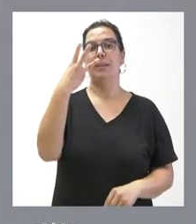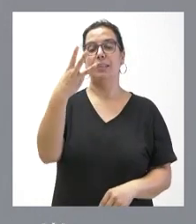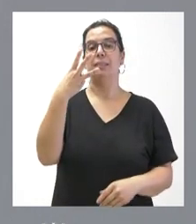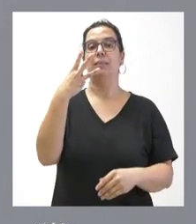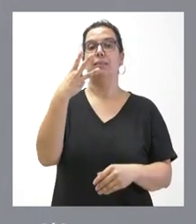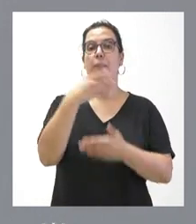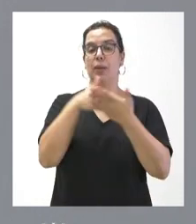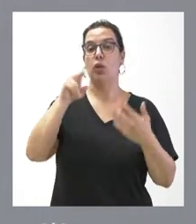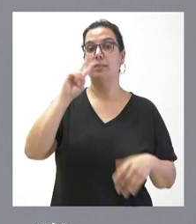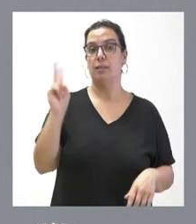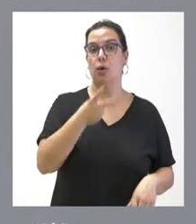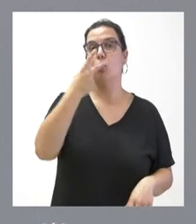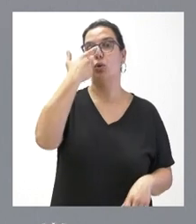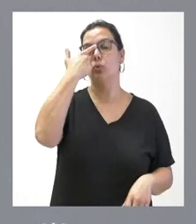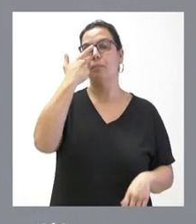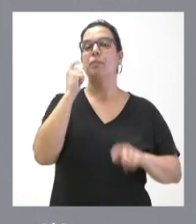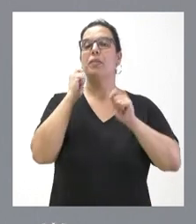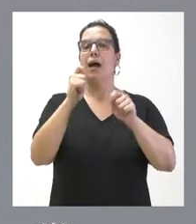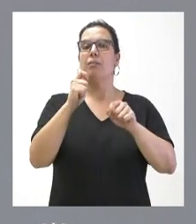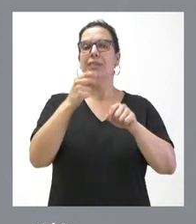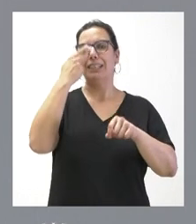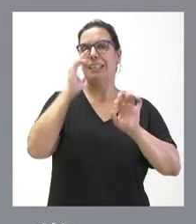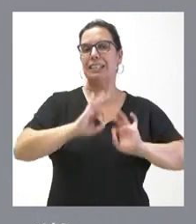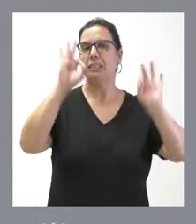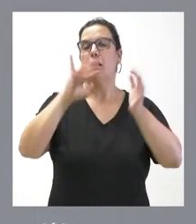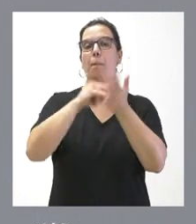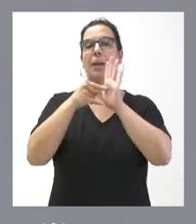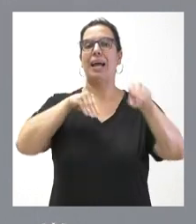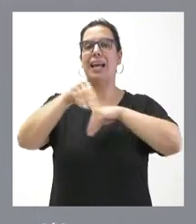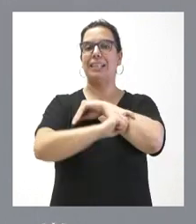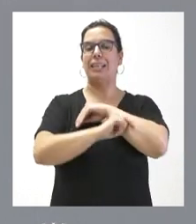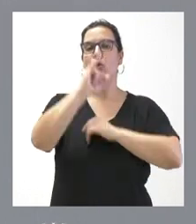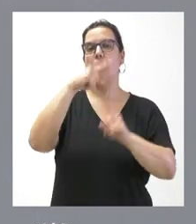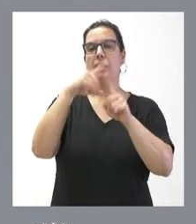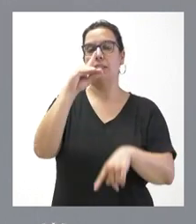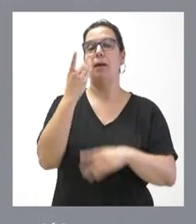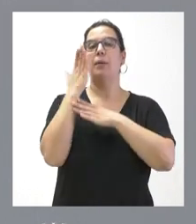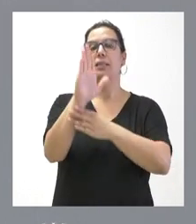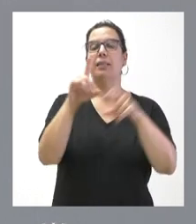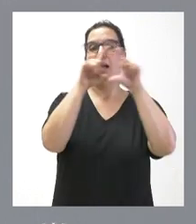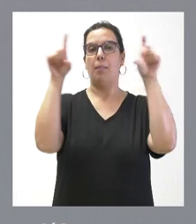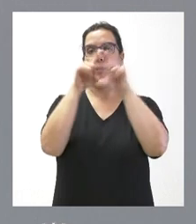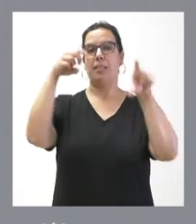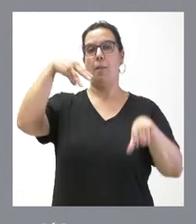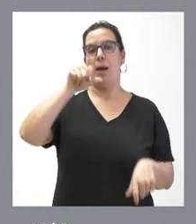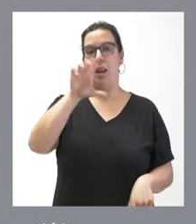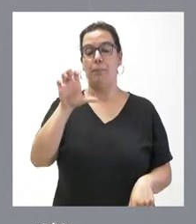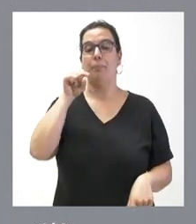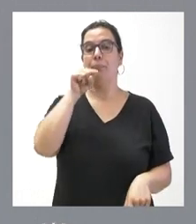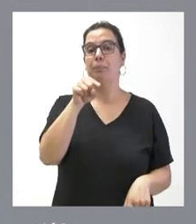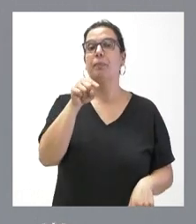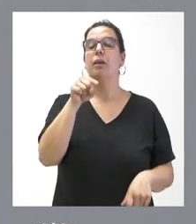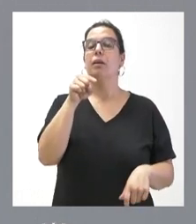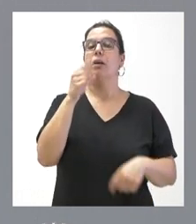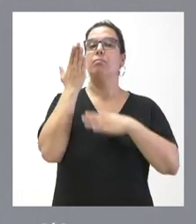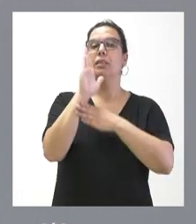millones de euros y se declara de especial interés el plan estratégico de I+.D. que presenta la empresa Male. Esta empresa ha presentado